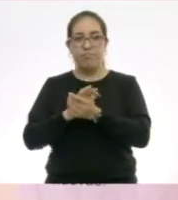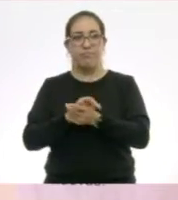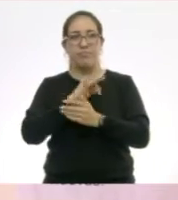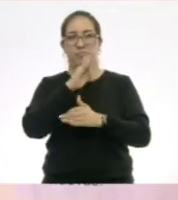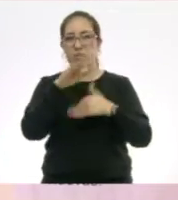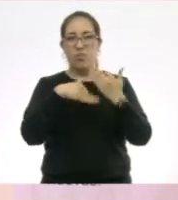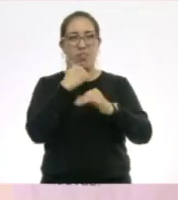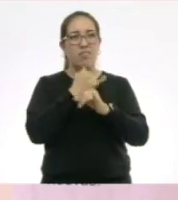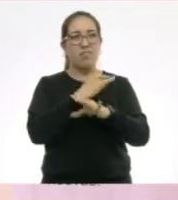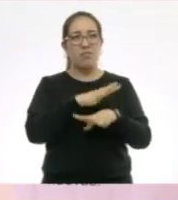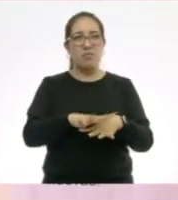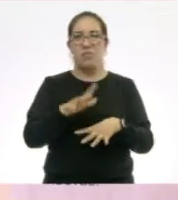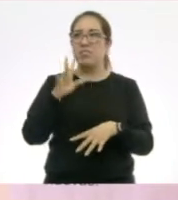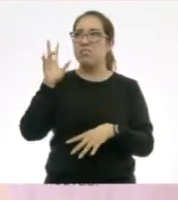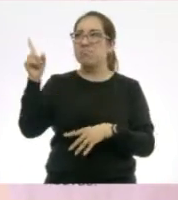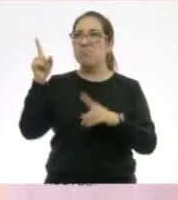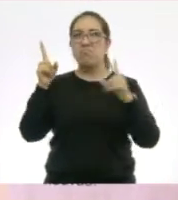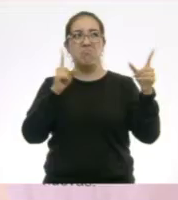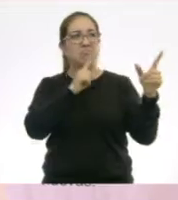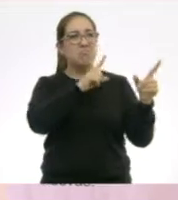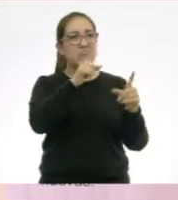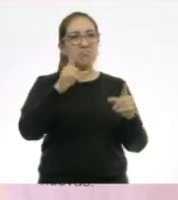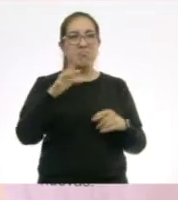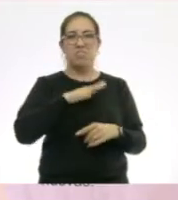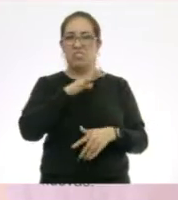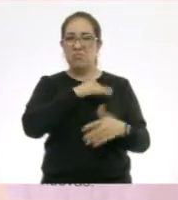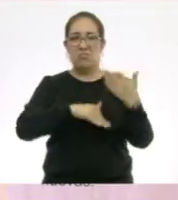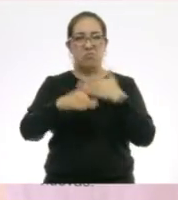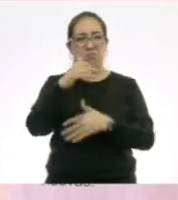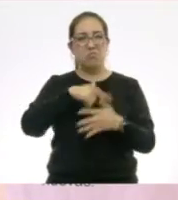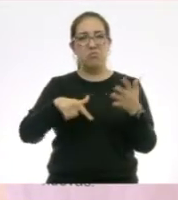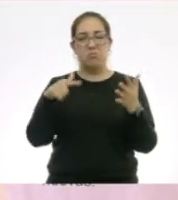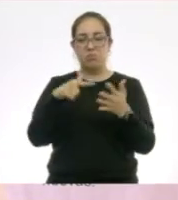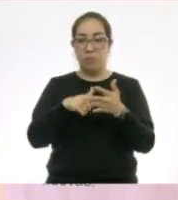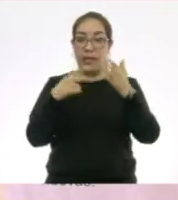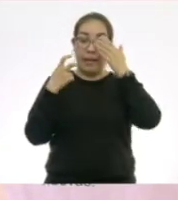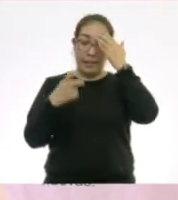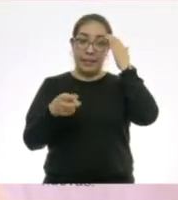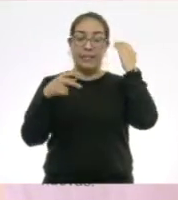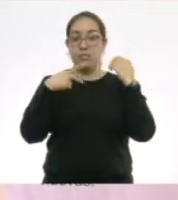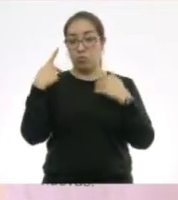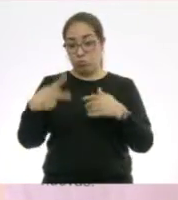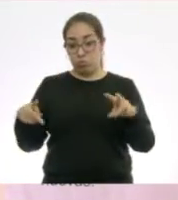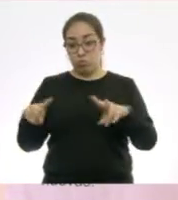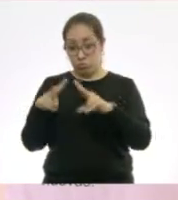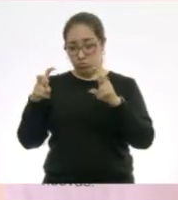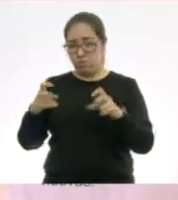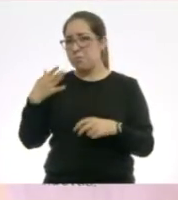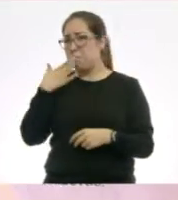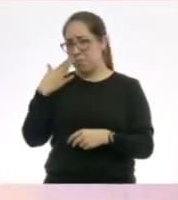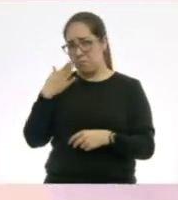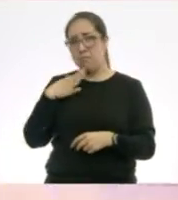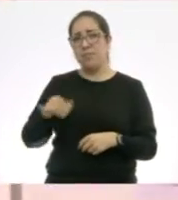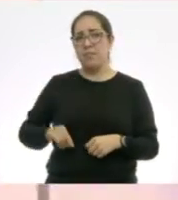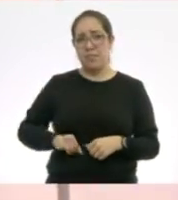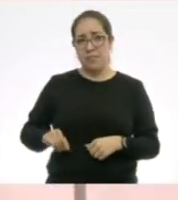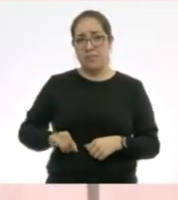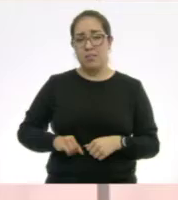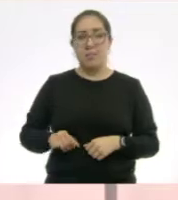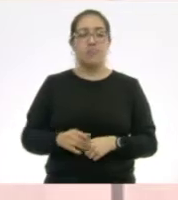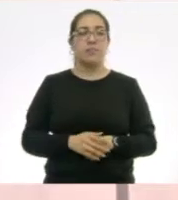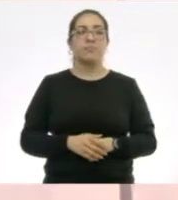lados, ¿verdad? Sí, sí, sí. Y Jorge no parte de cero. Ese es el tema que le interesa, pero parte de algo muy importante.